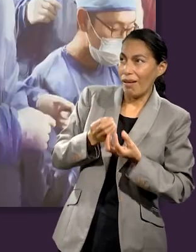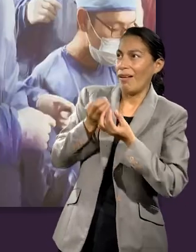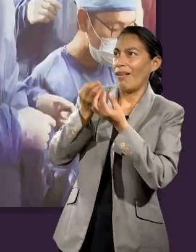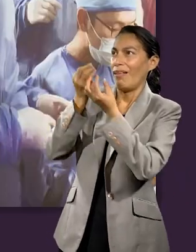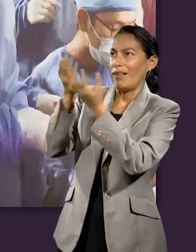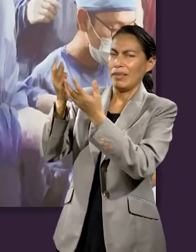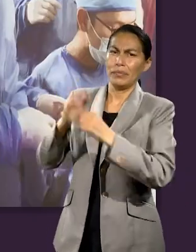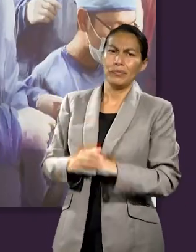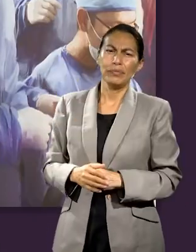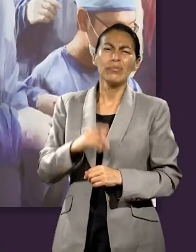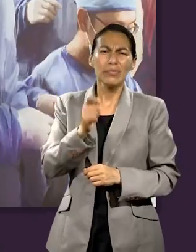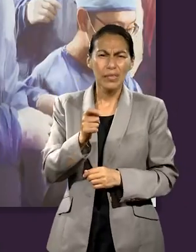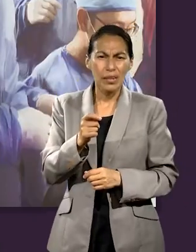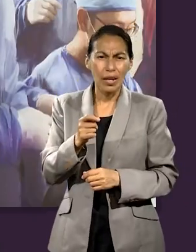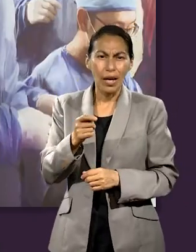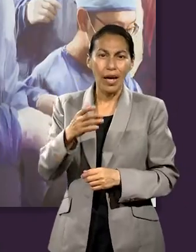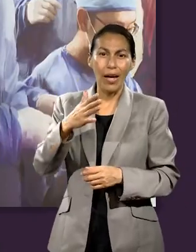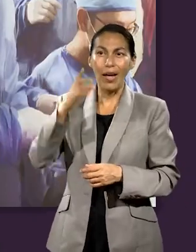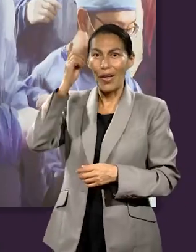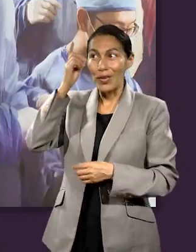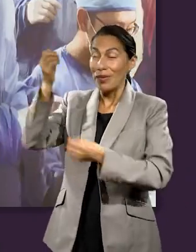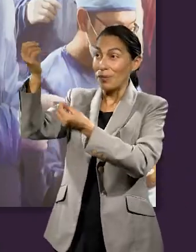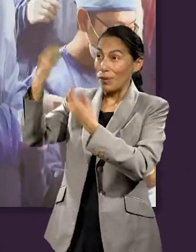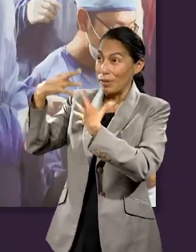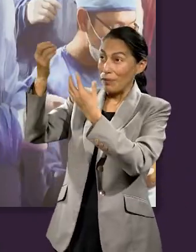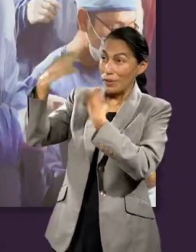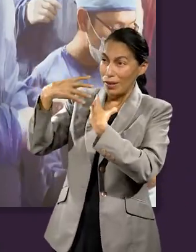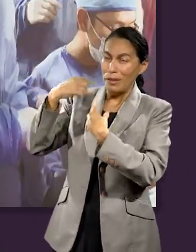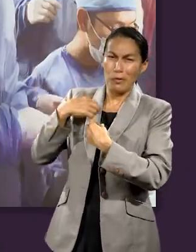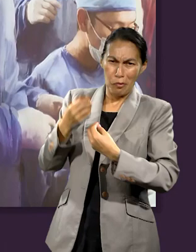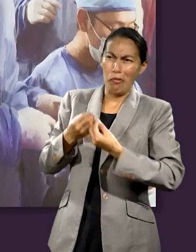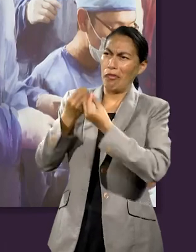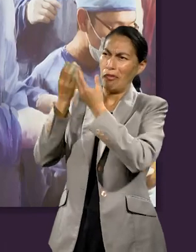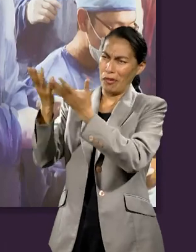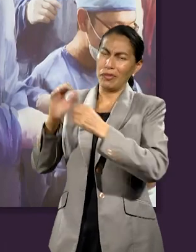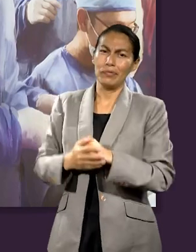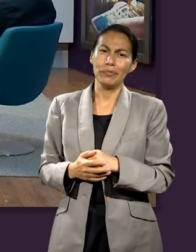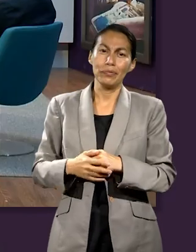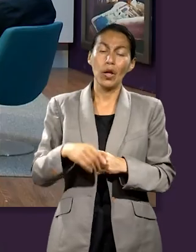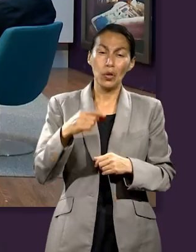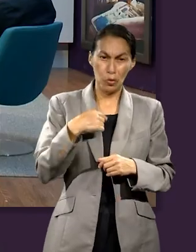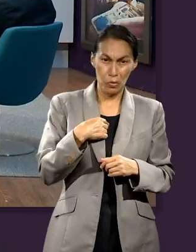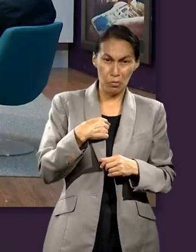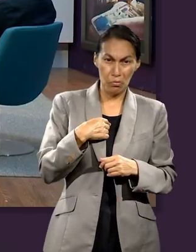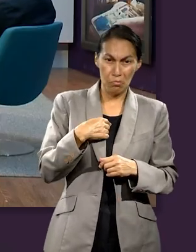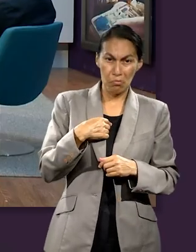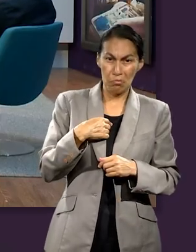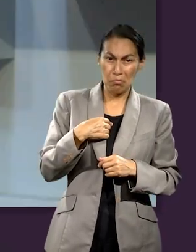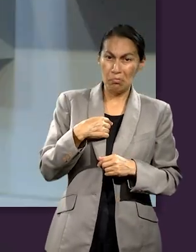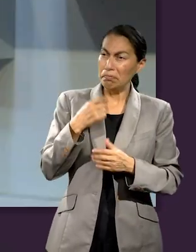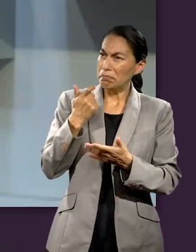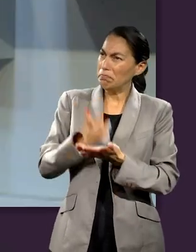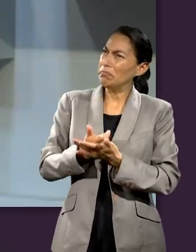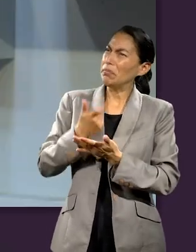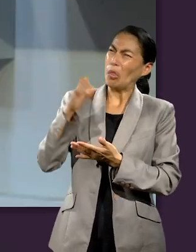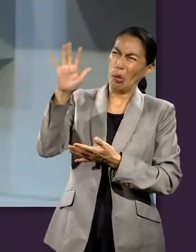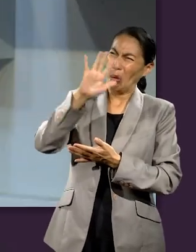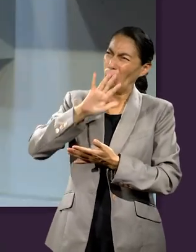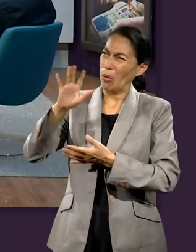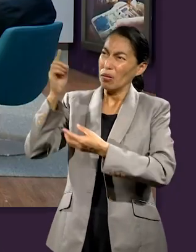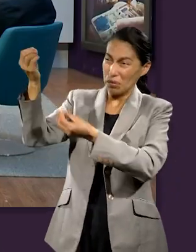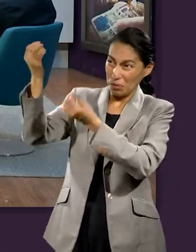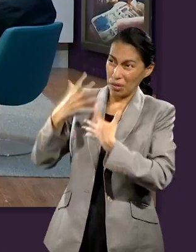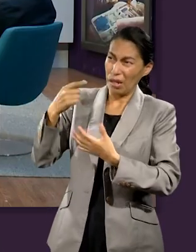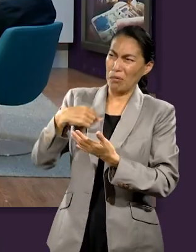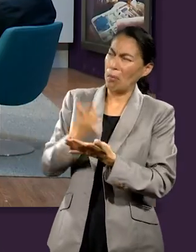Obviamente nunca vamos a tener el dinero suficiente para regresarle a Dios todas las bendiciones que nos ha dado. Pero conforme hemos